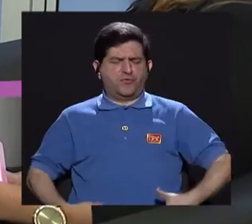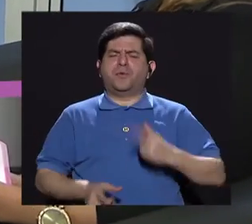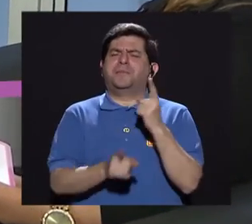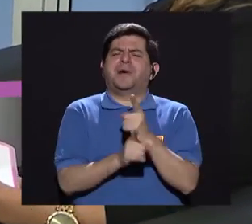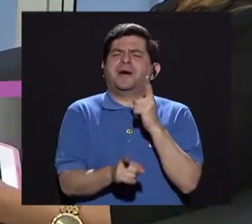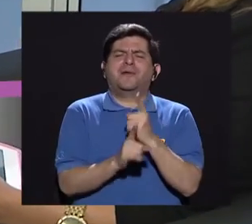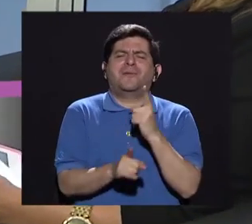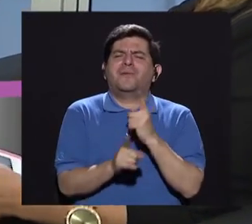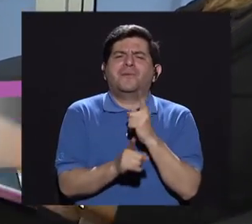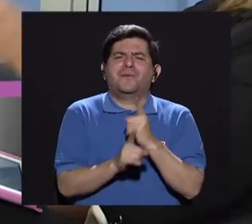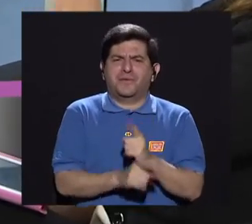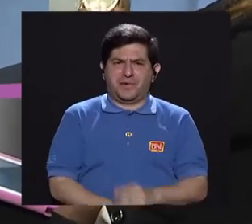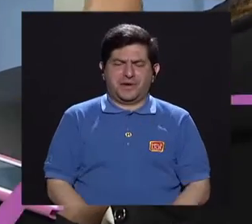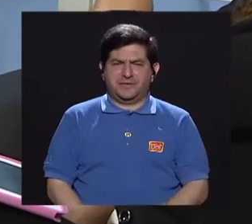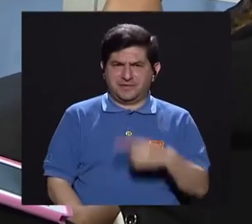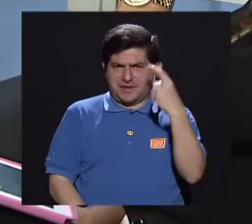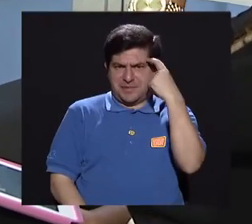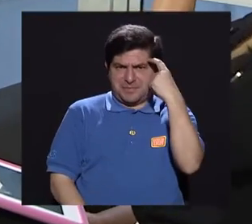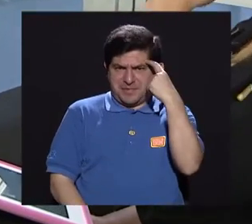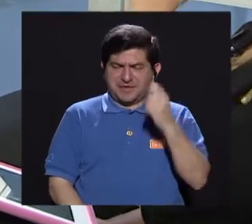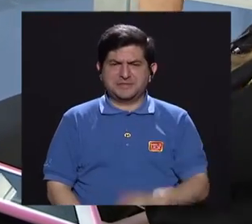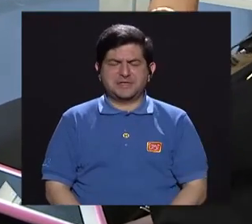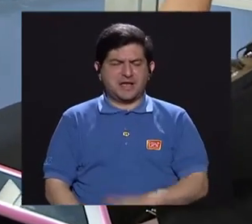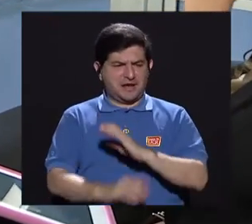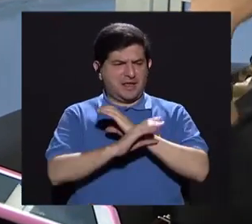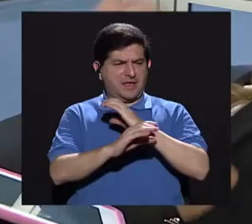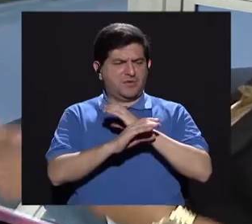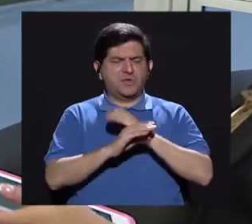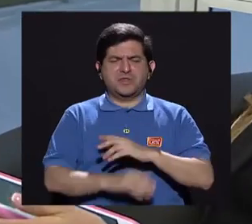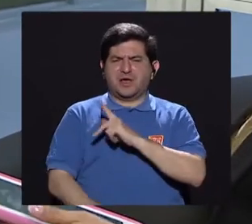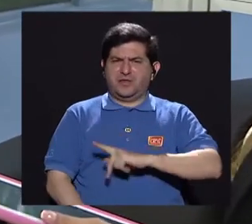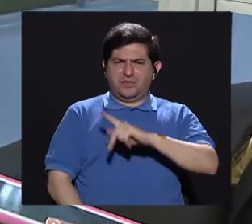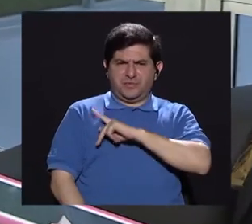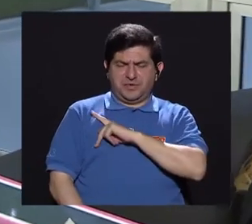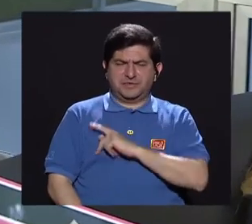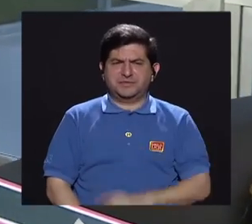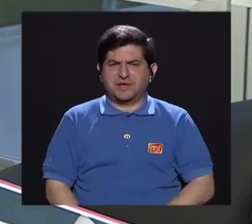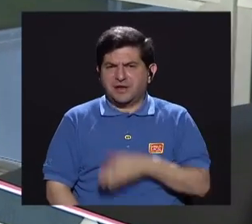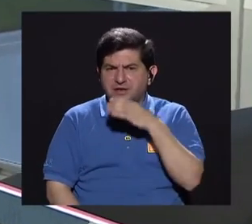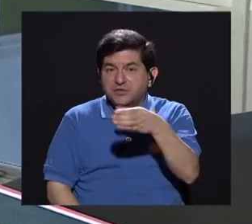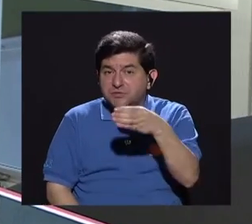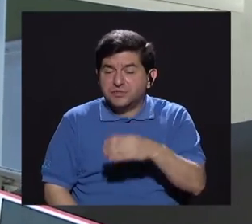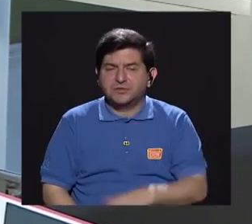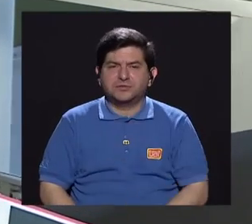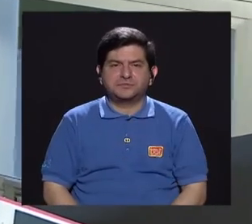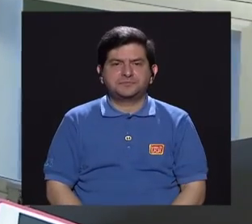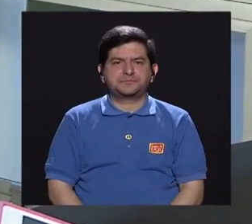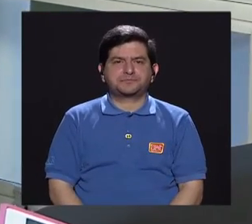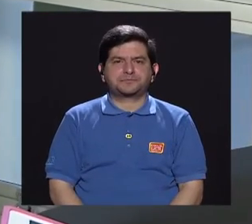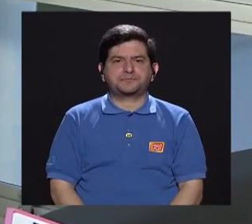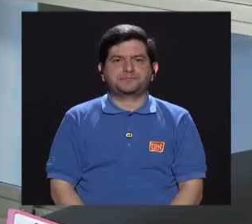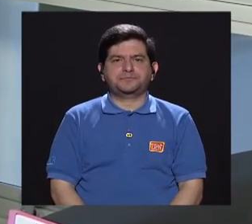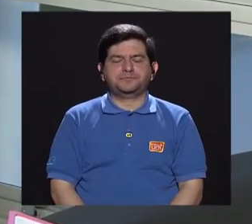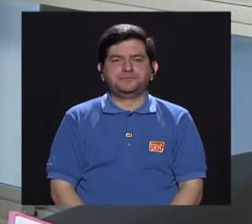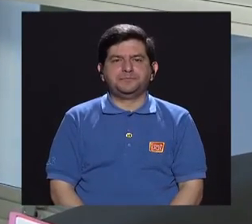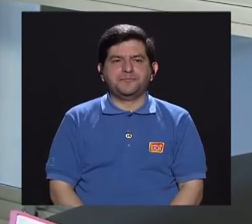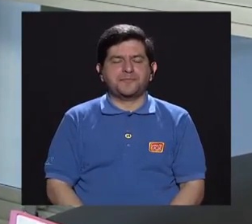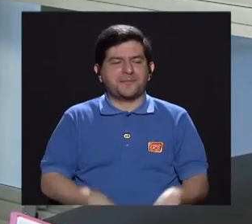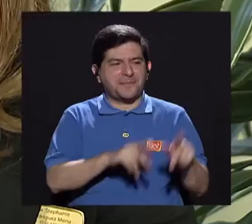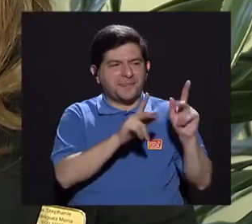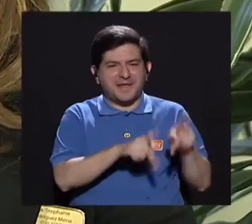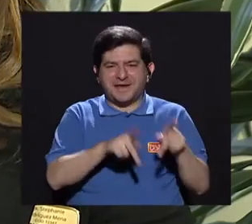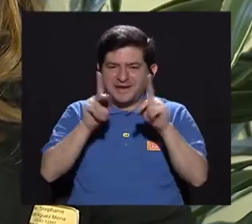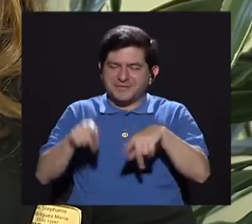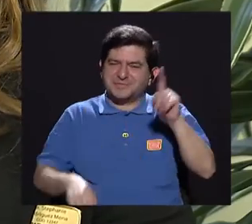adecuada o en términos de, por ejemplo, de cuidado personal, higiene, ¿hay algunas recomendaciones? Claro, bueno, los